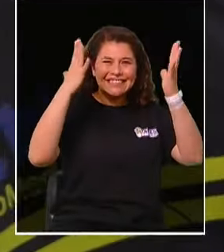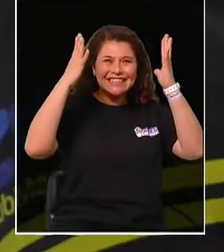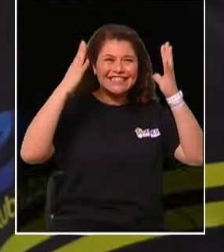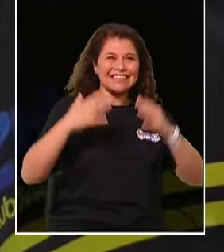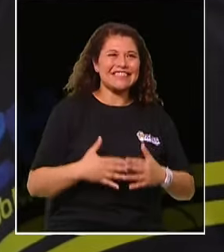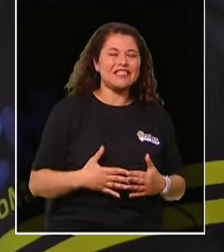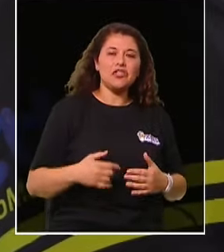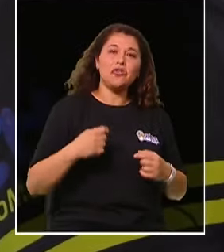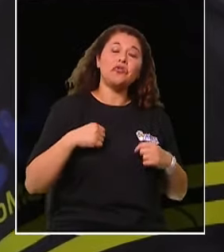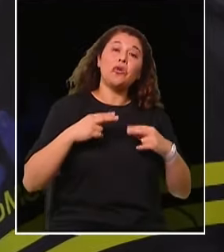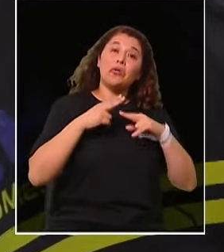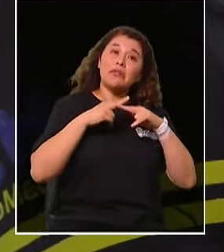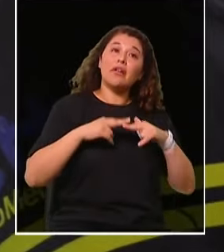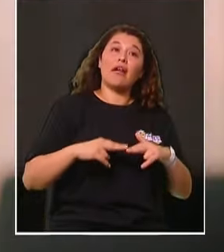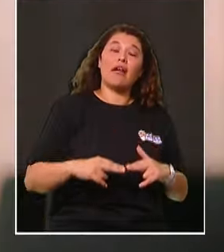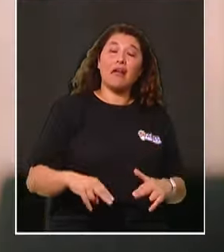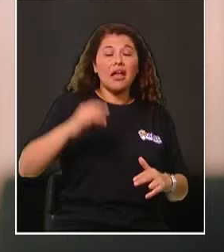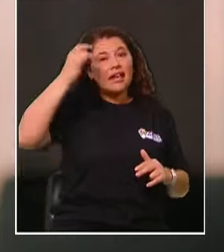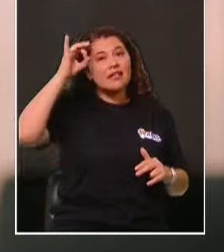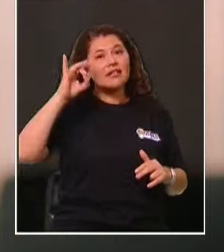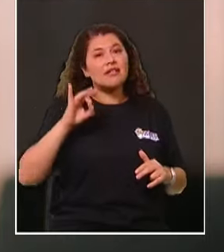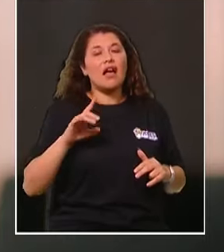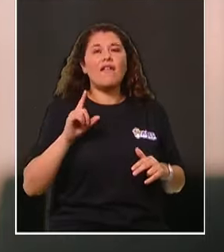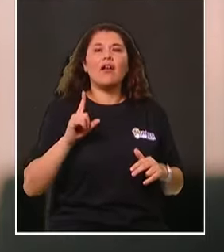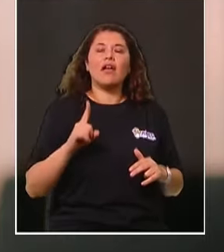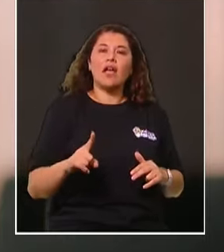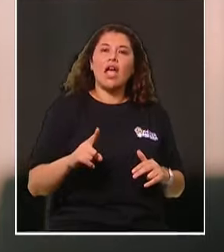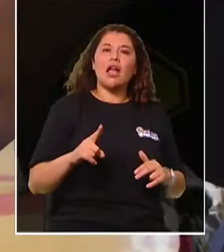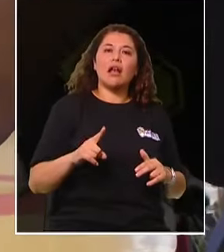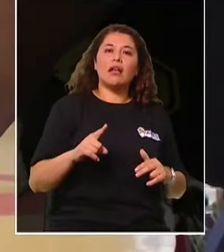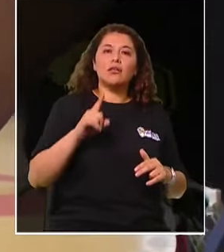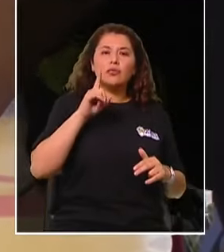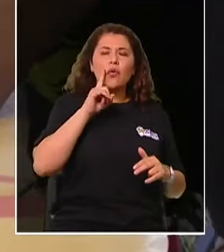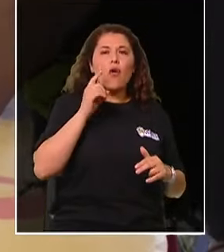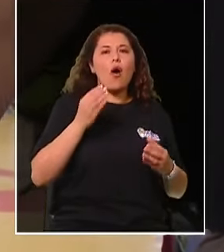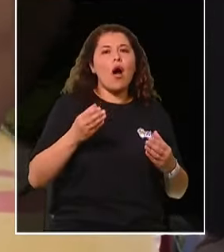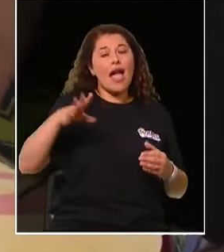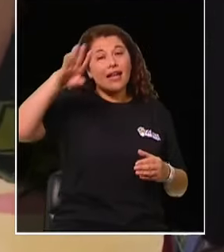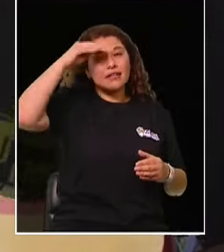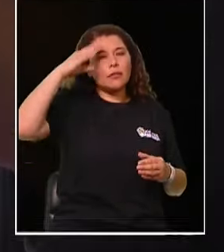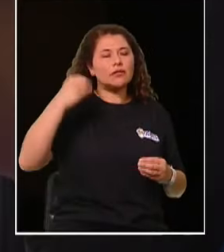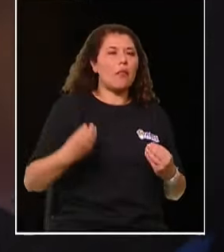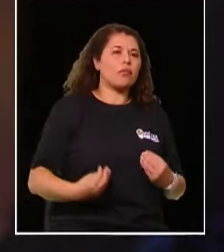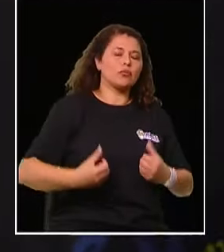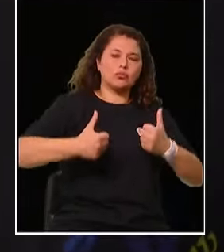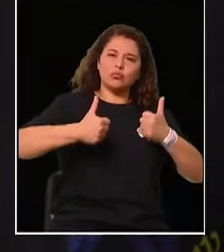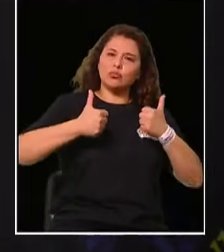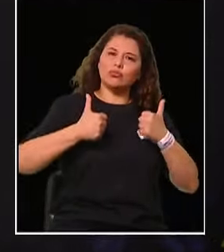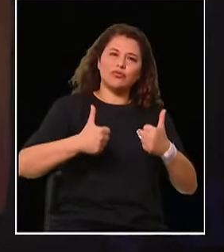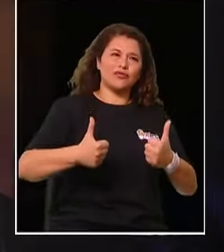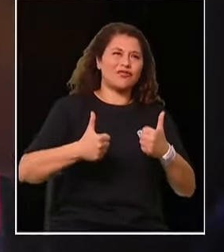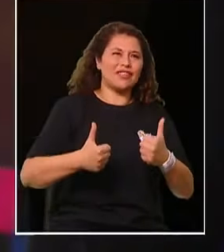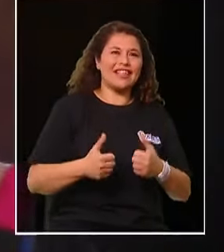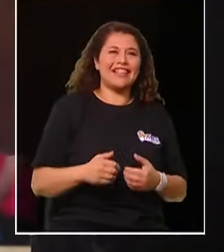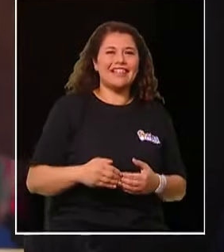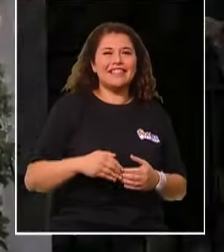Yo estoy tranquila porque sé que él tuvo una muy buena experiencia en teletón y yo sé que todavía en mejores manos no puede estar. ¡Nola!